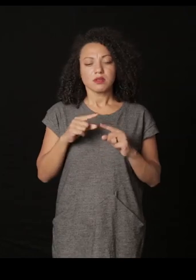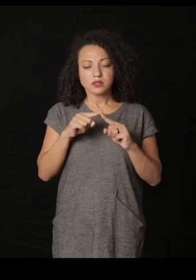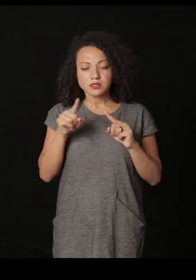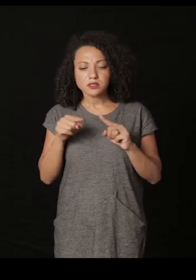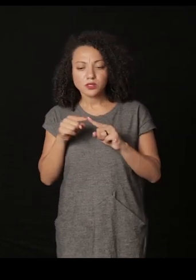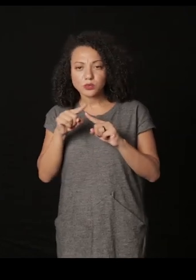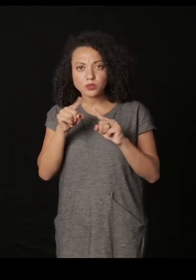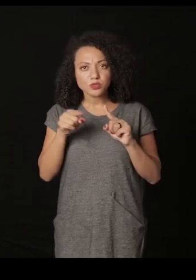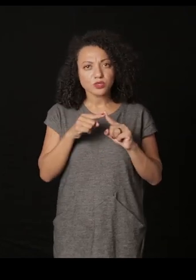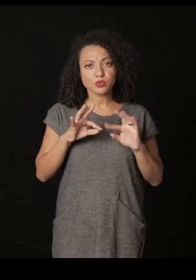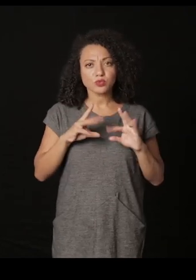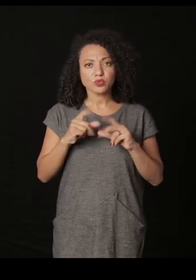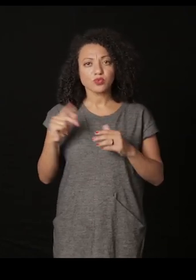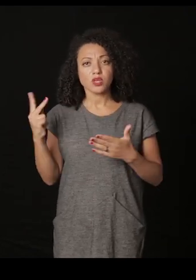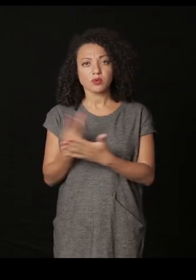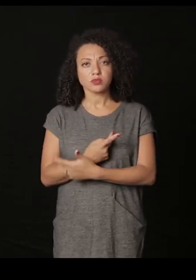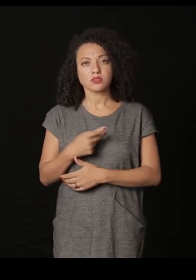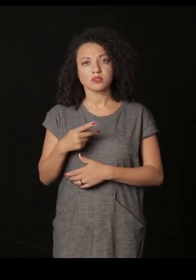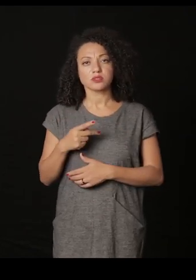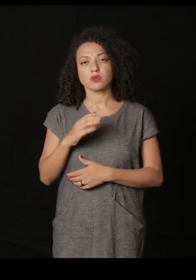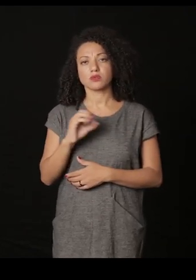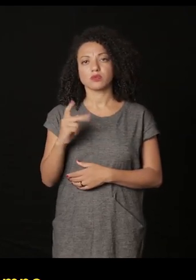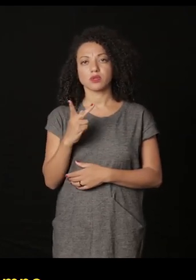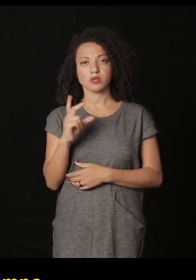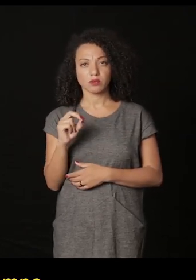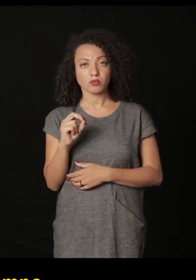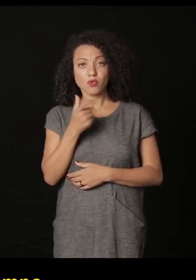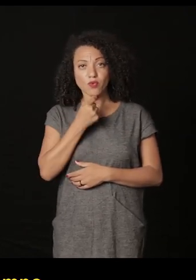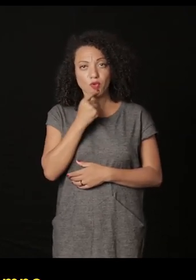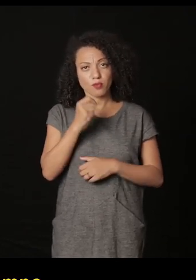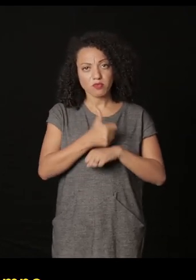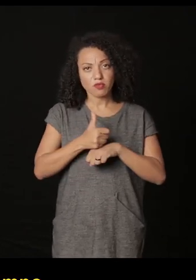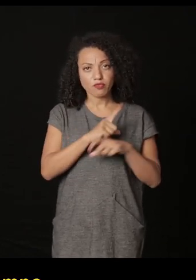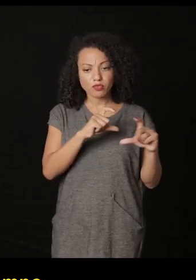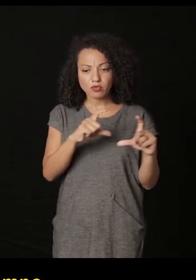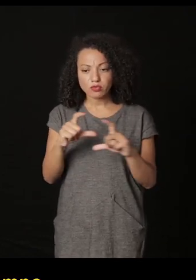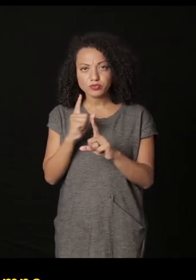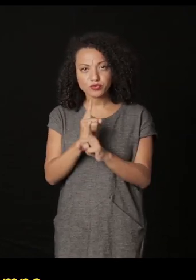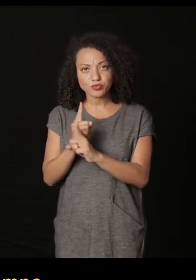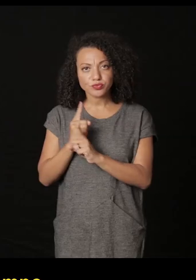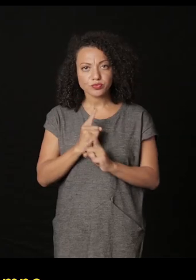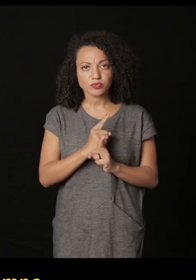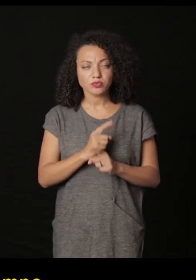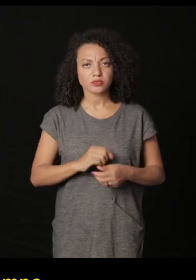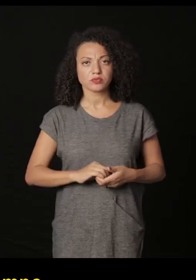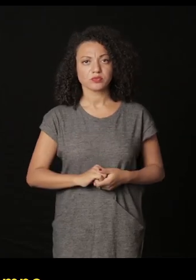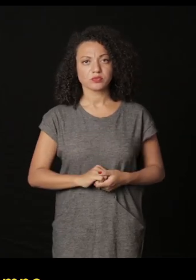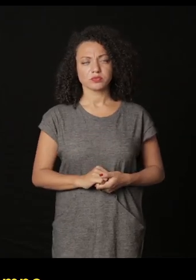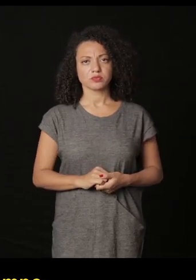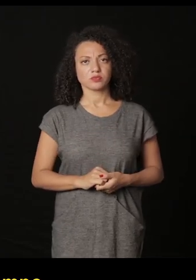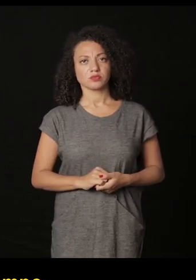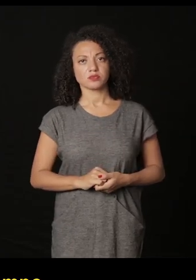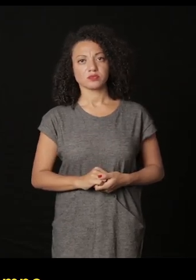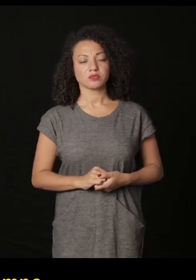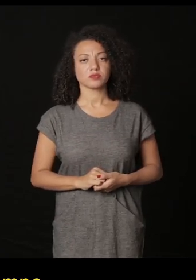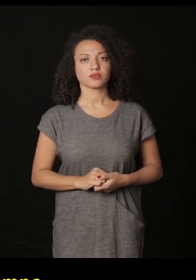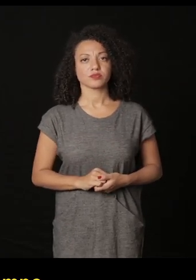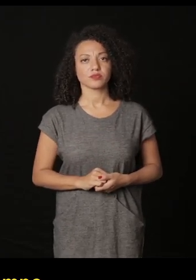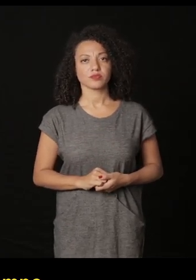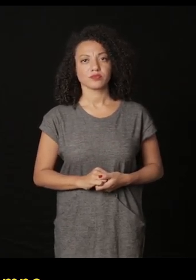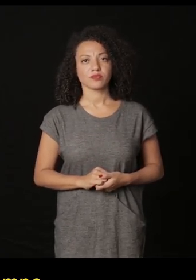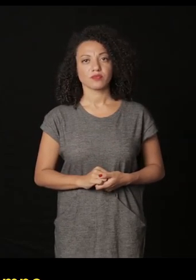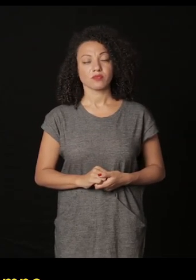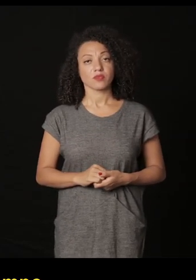campo donde estos pequeños círculos va abstrayendo de estos patrones que encontró en este fotógrafo todo lo que eran días